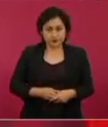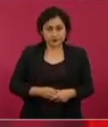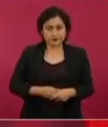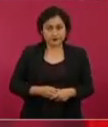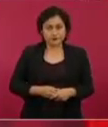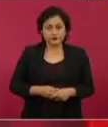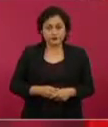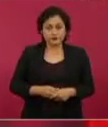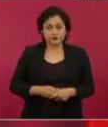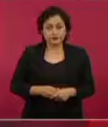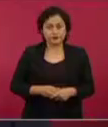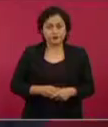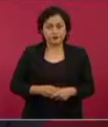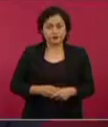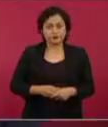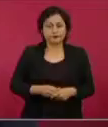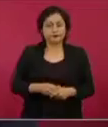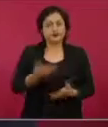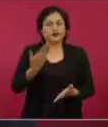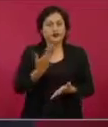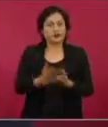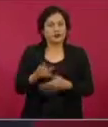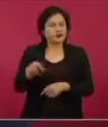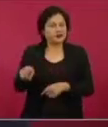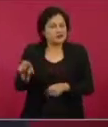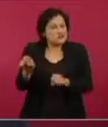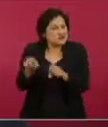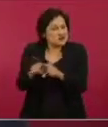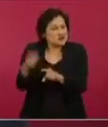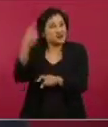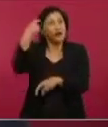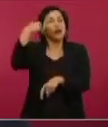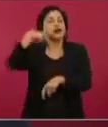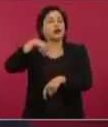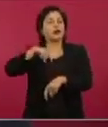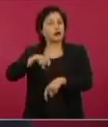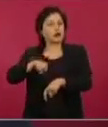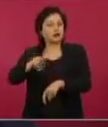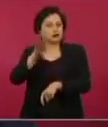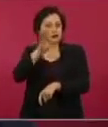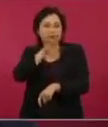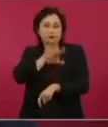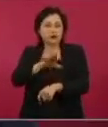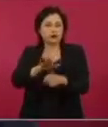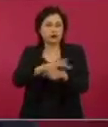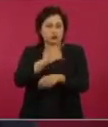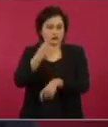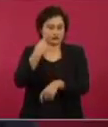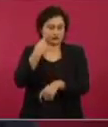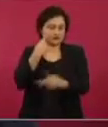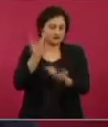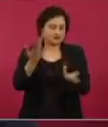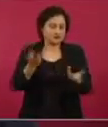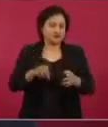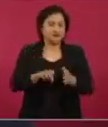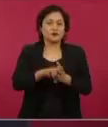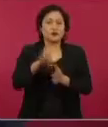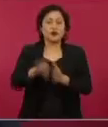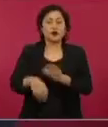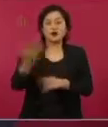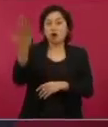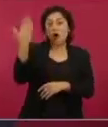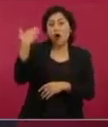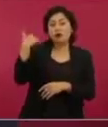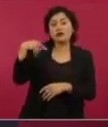además cae en el autoengaño porque antes posiblemente les